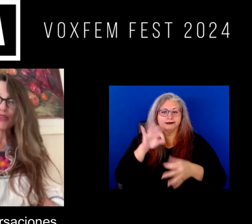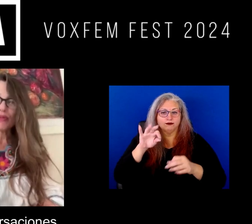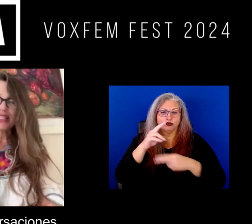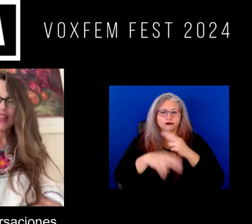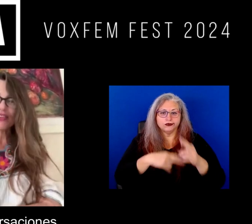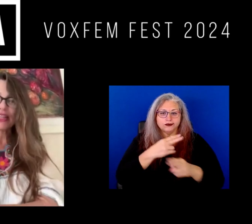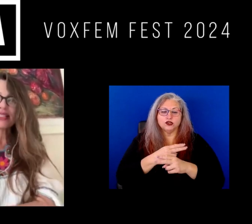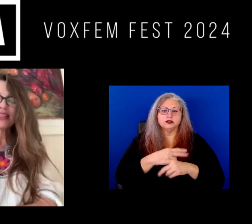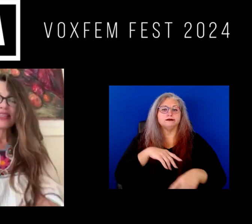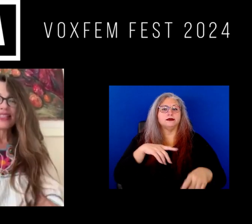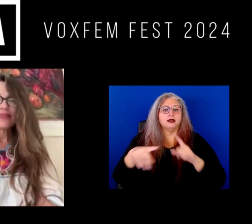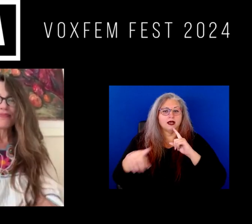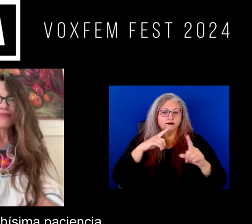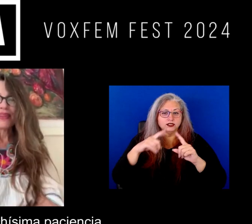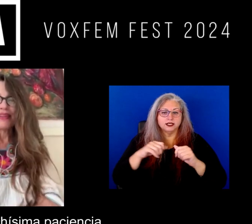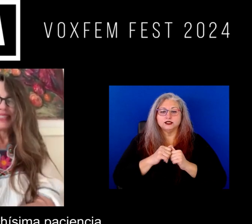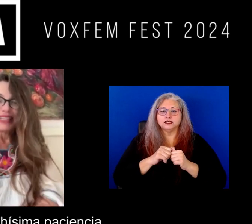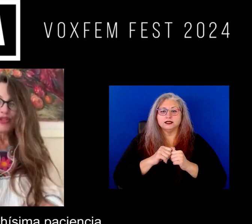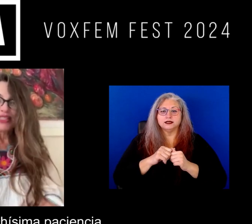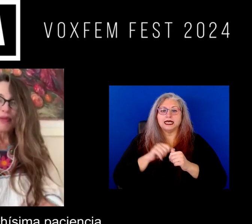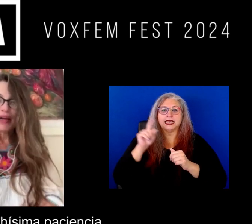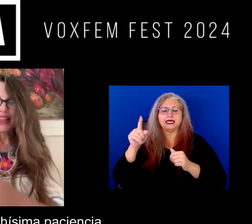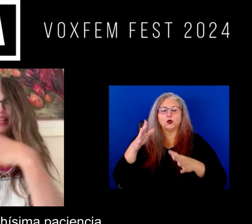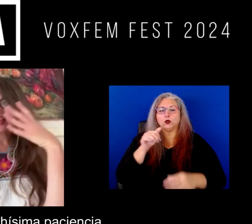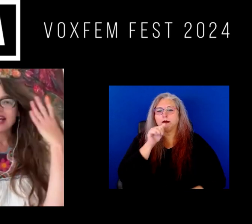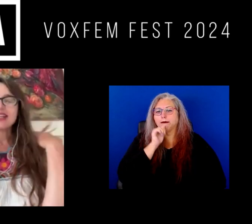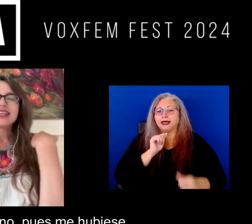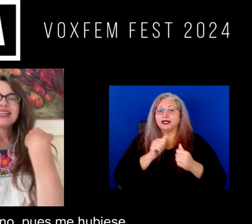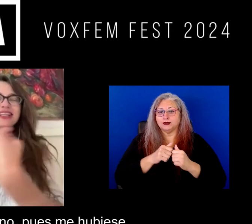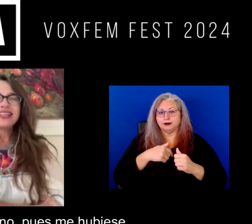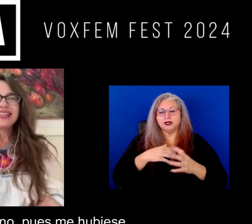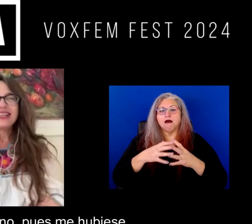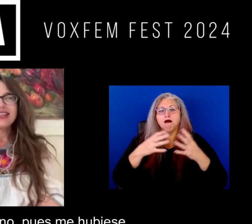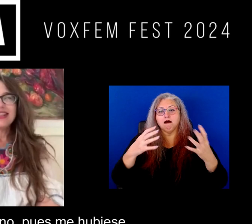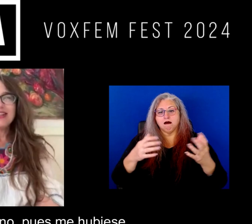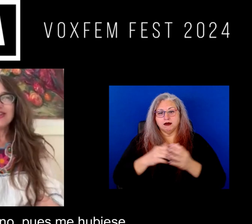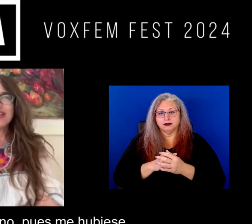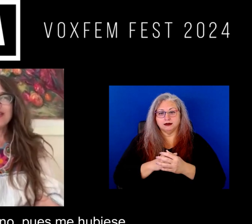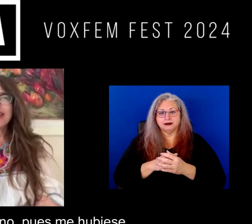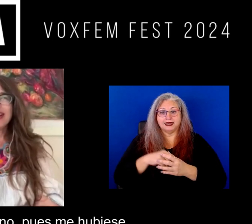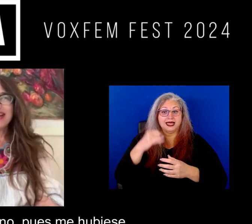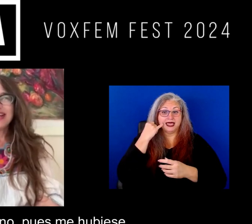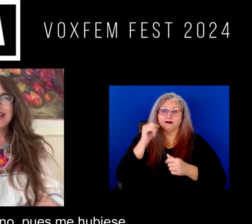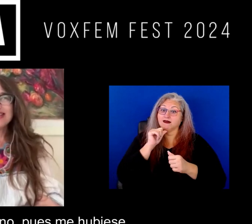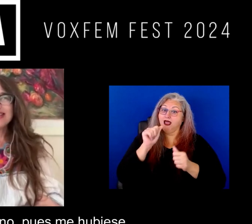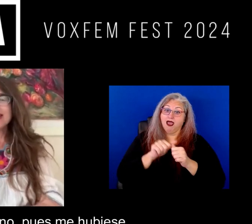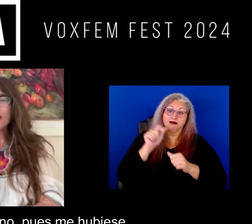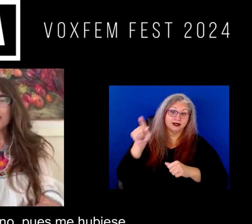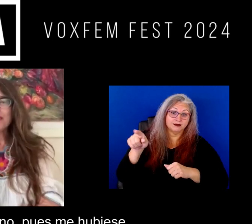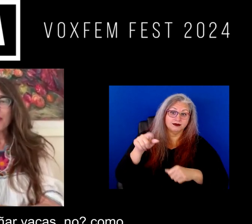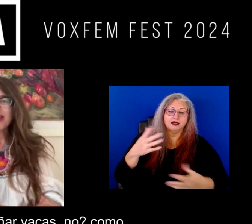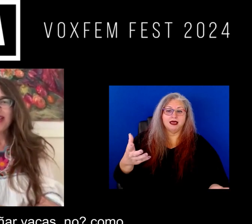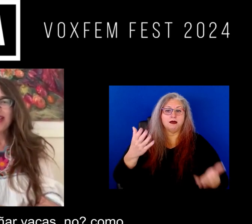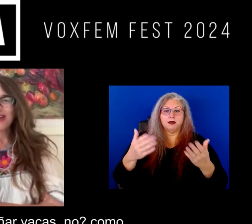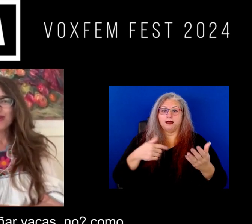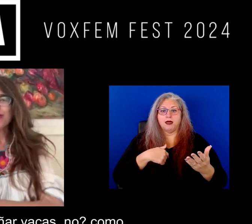muchísimas conversaciones, me tenía muchísima paciencia y yo creo que si no,